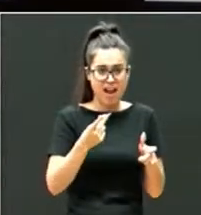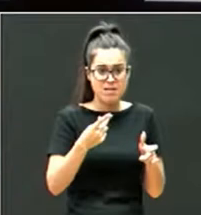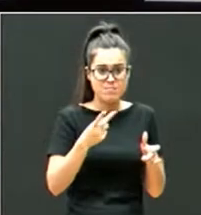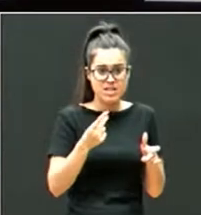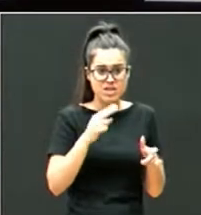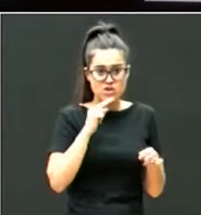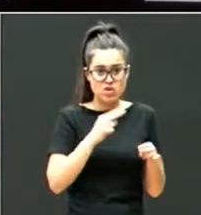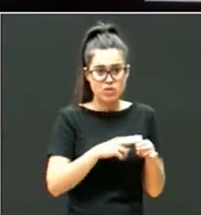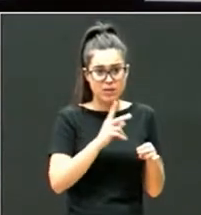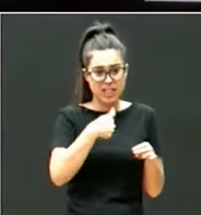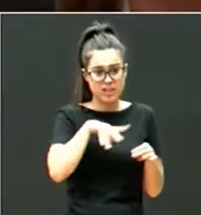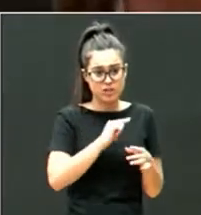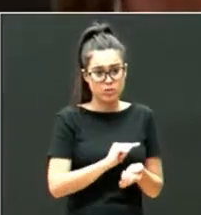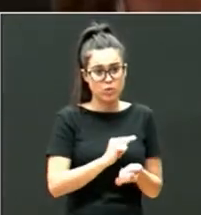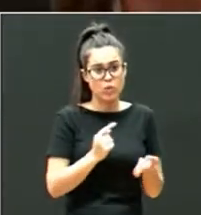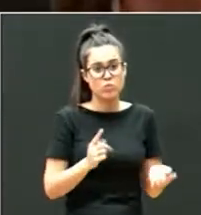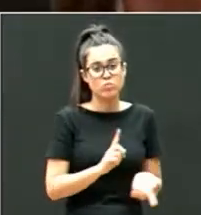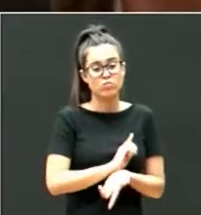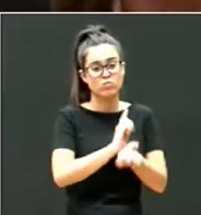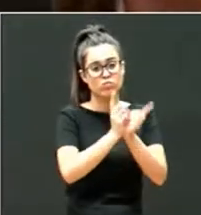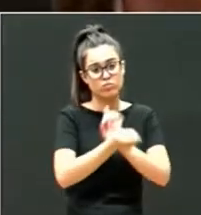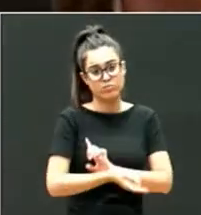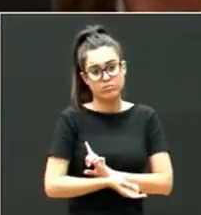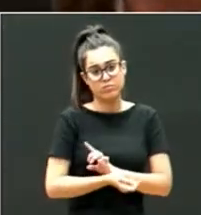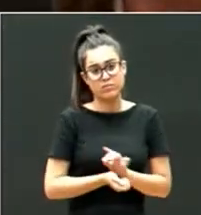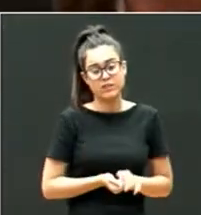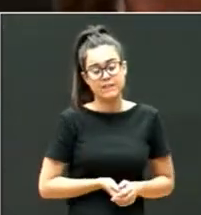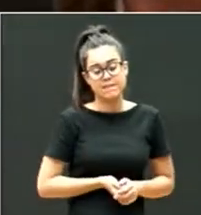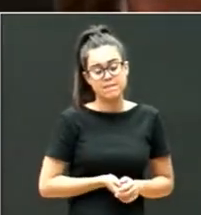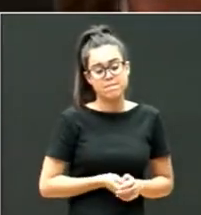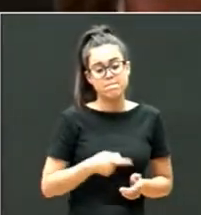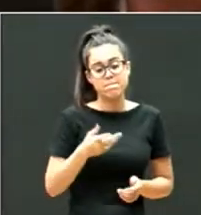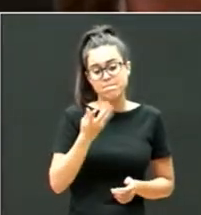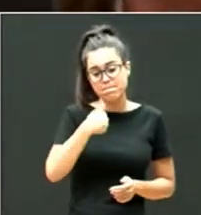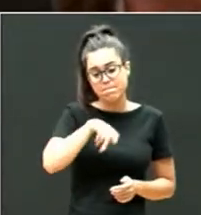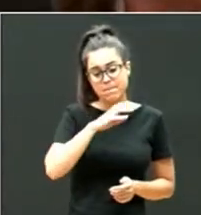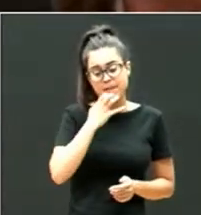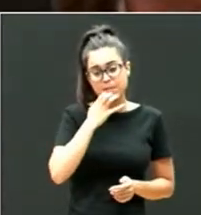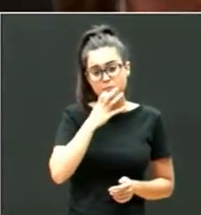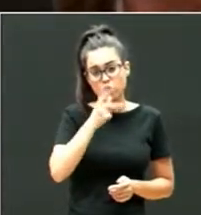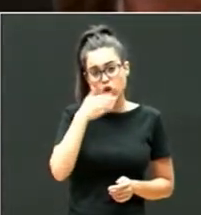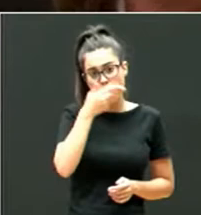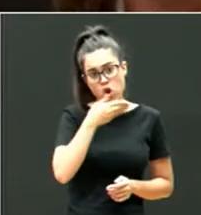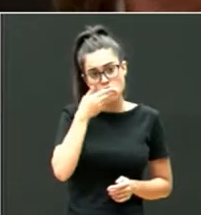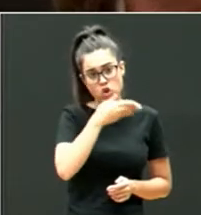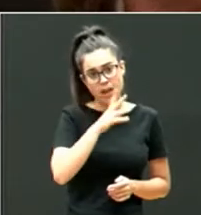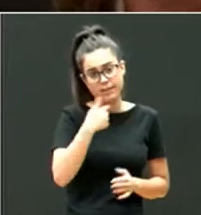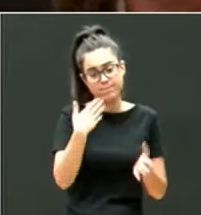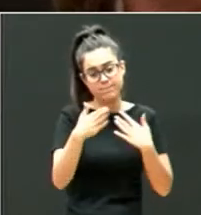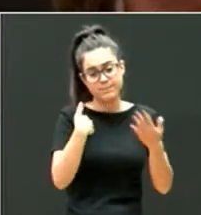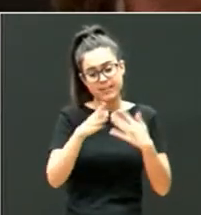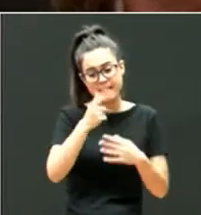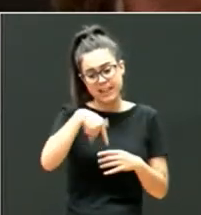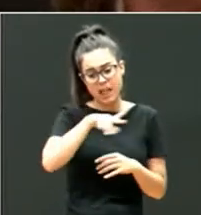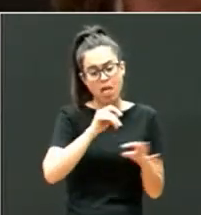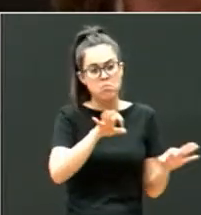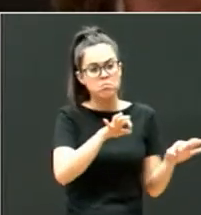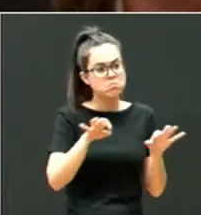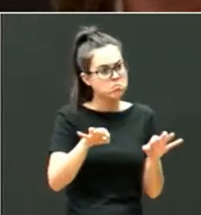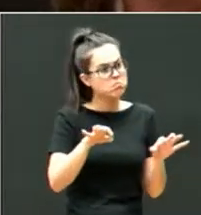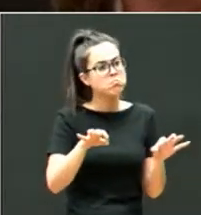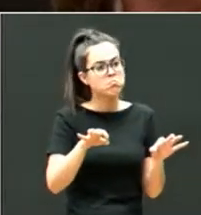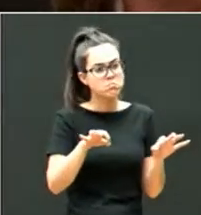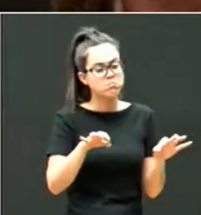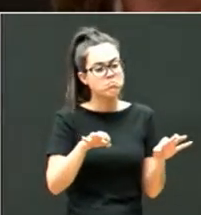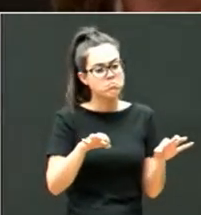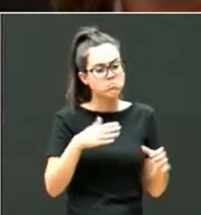los nuestros, a los que nosotros les hemos puesto, y eso, por ejemplo, nosotros hablamos con los colegios, con el colegio, y estuvieron dispuestos a poner en